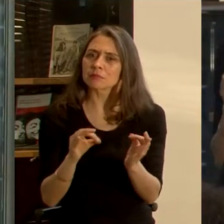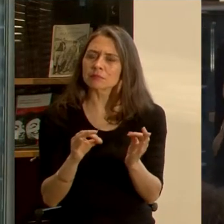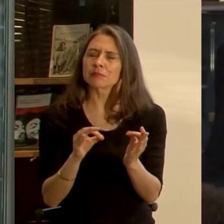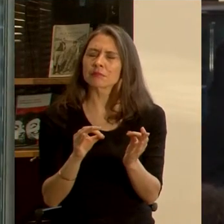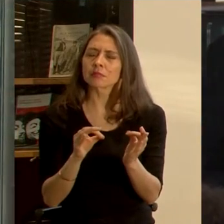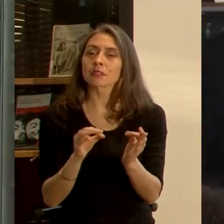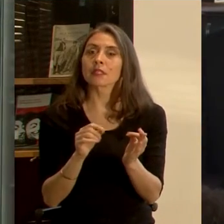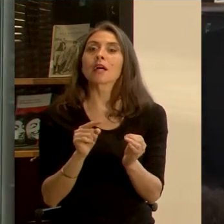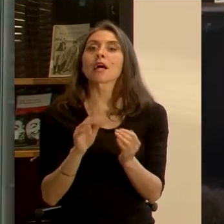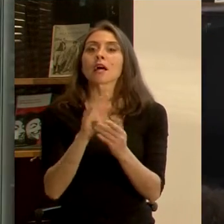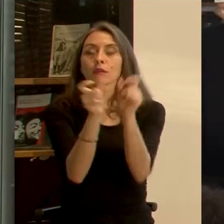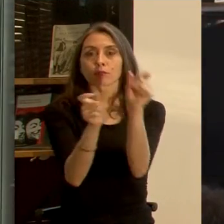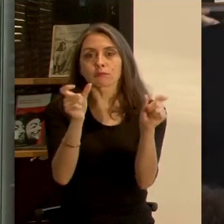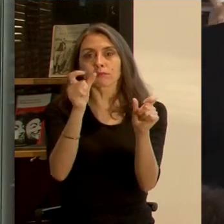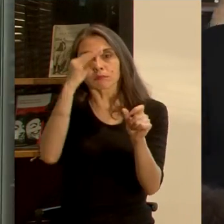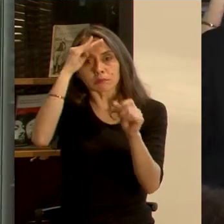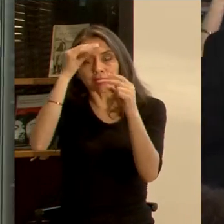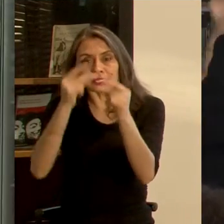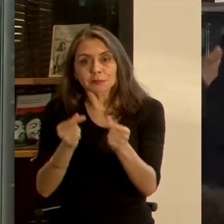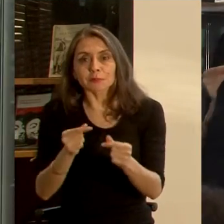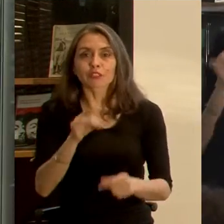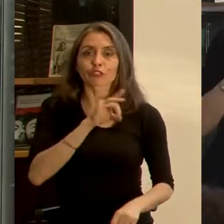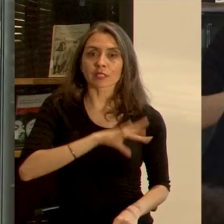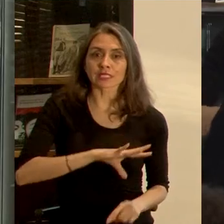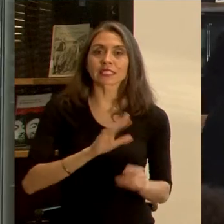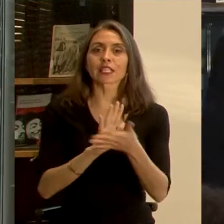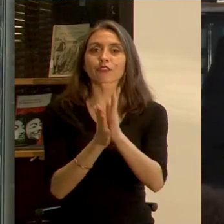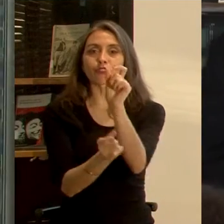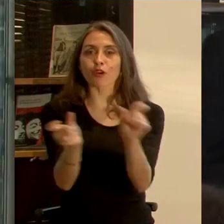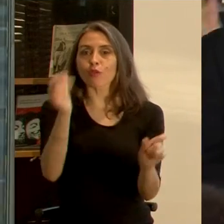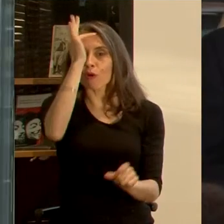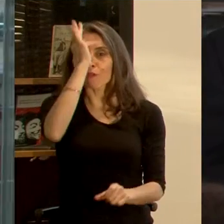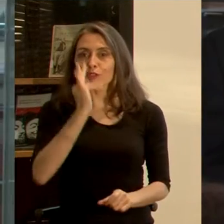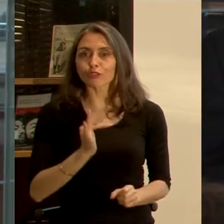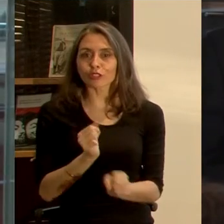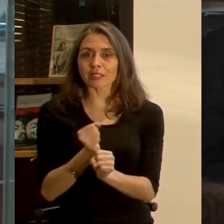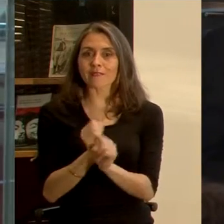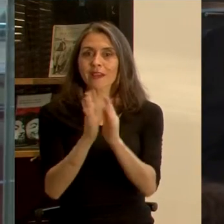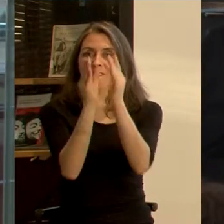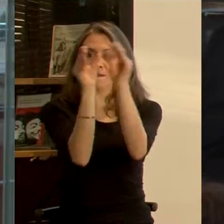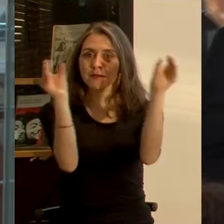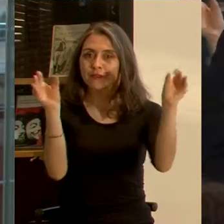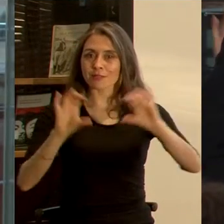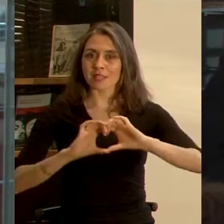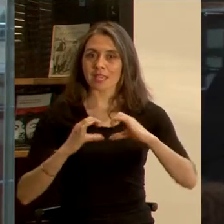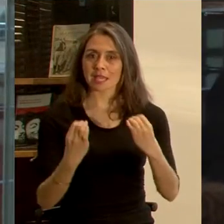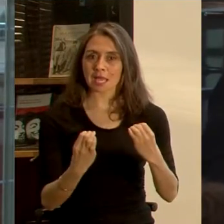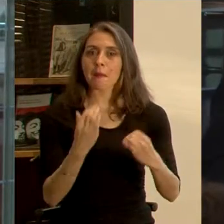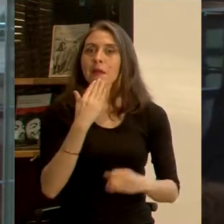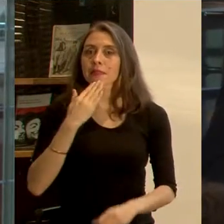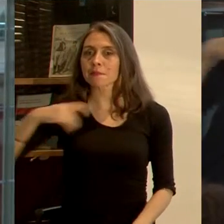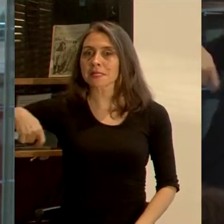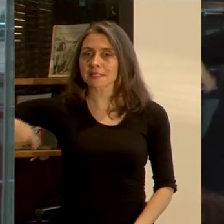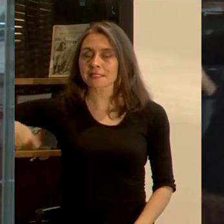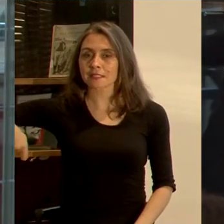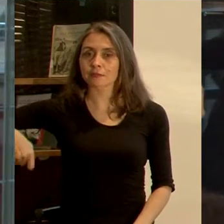expertos nacionales y a todos los funcionarios de la Biblioteca, de la Cámara y del Senado.